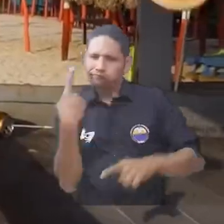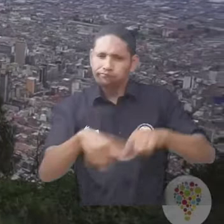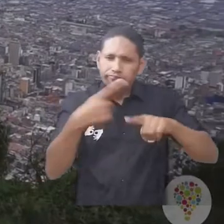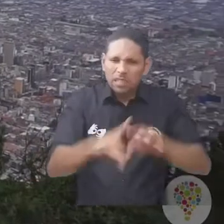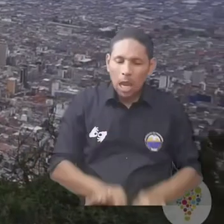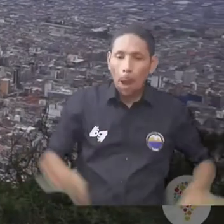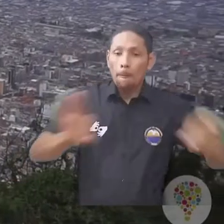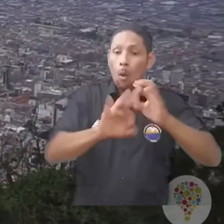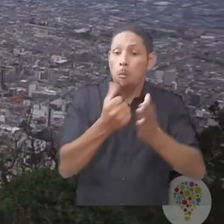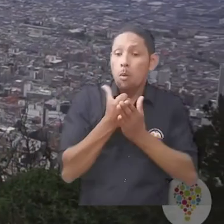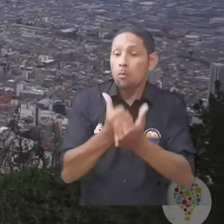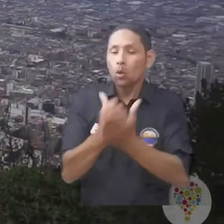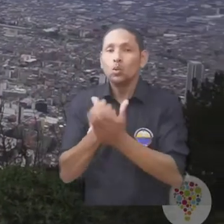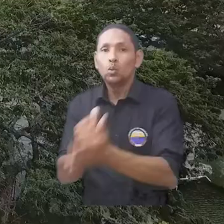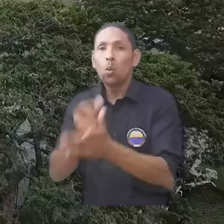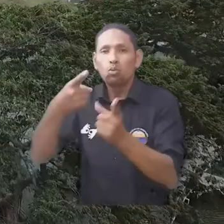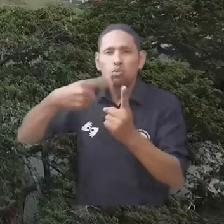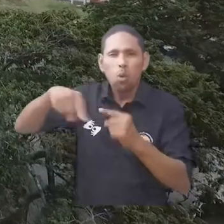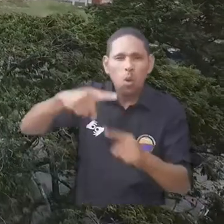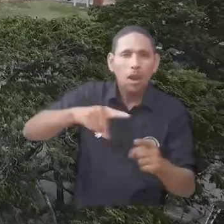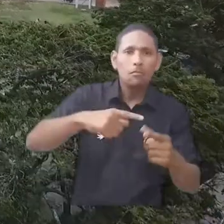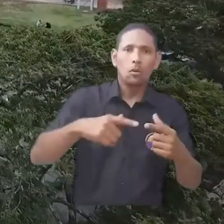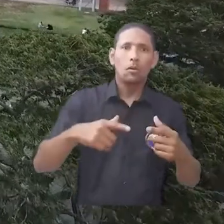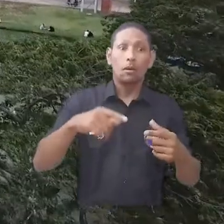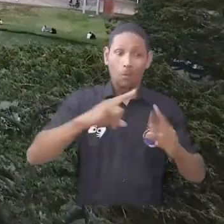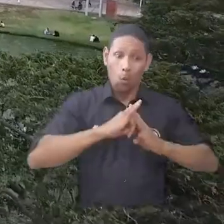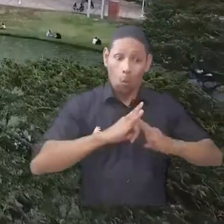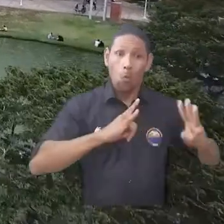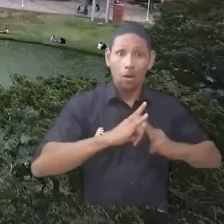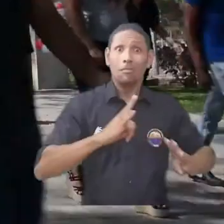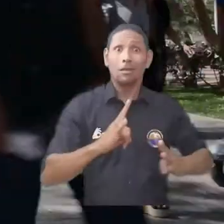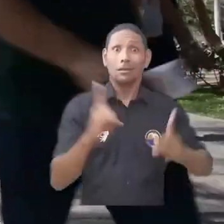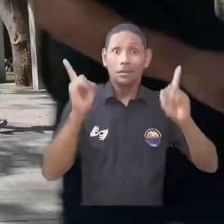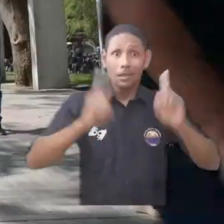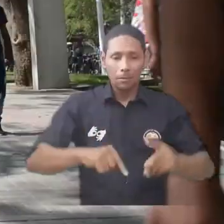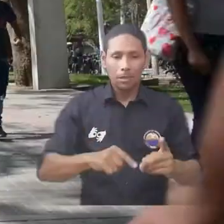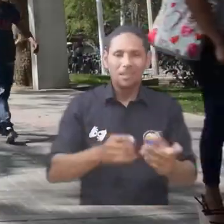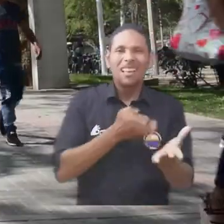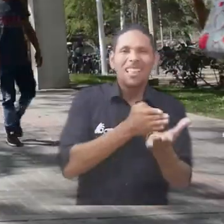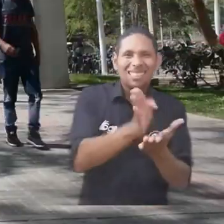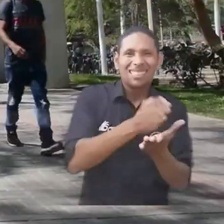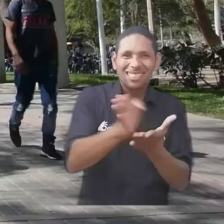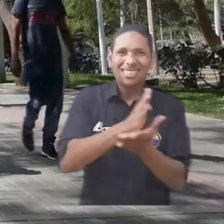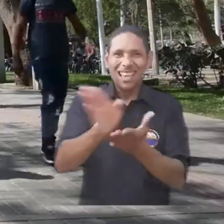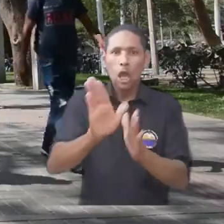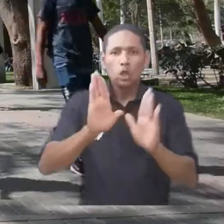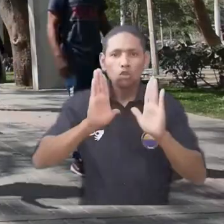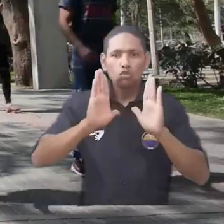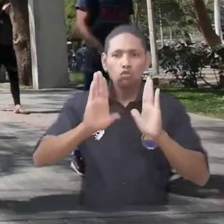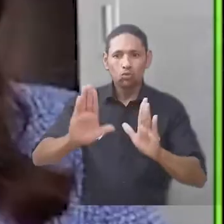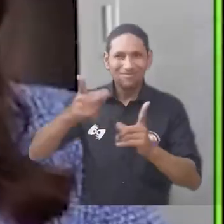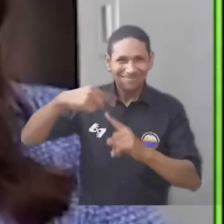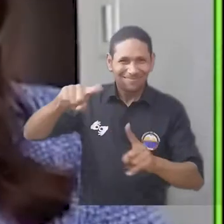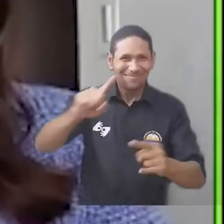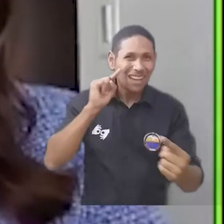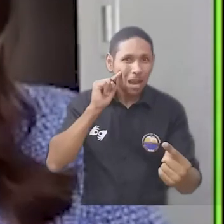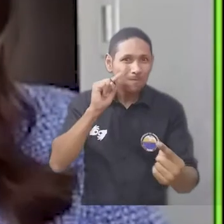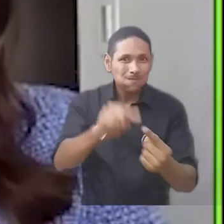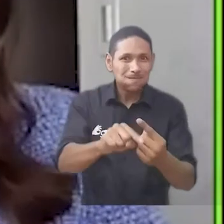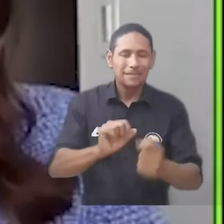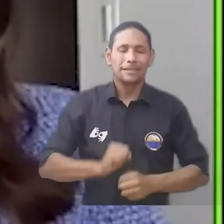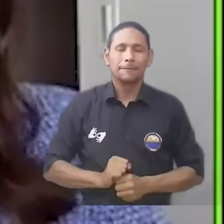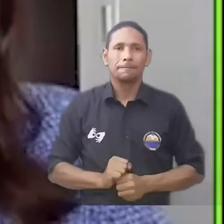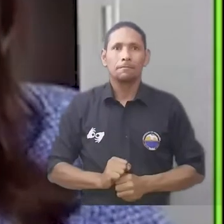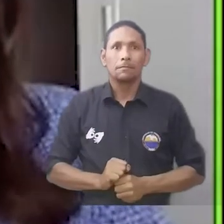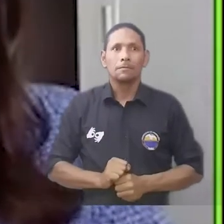ciudades, y en el caso de Uni Magdalena, a través de sus programas académicos en esta área. Tenemos que encontrar